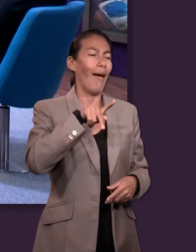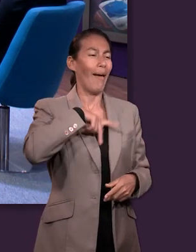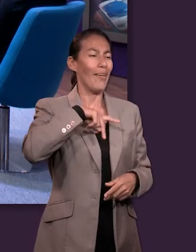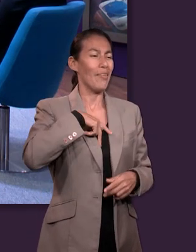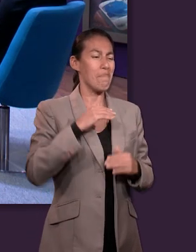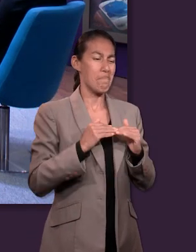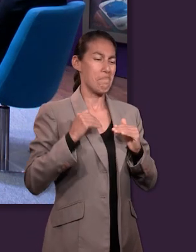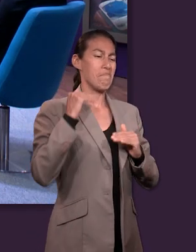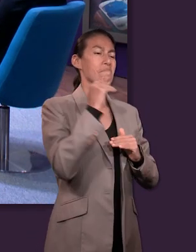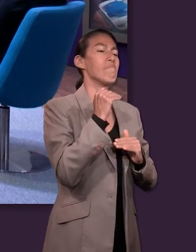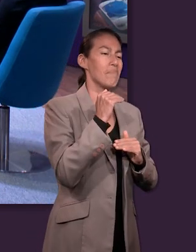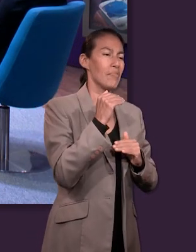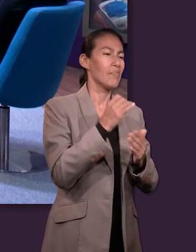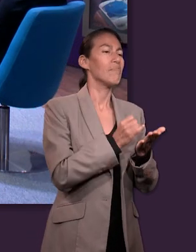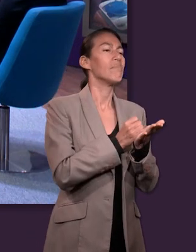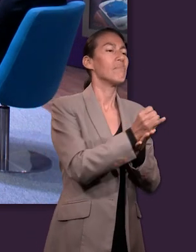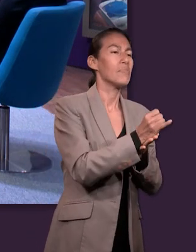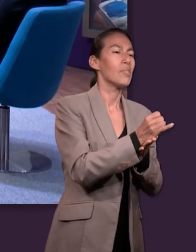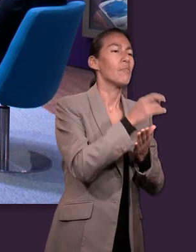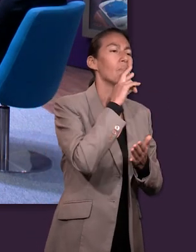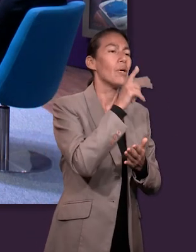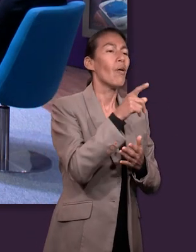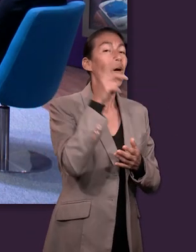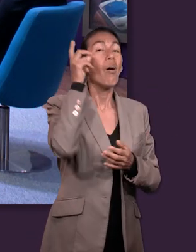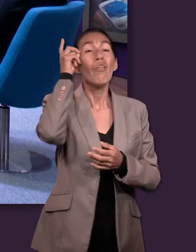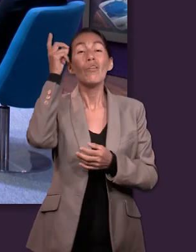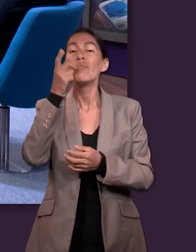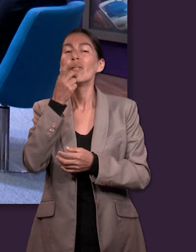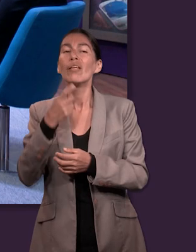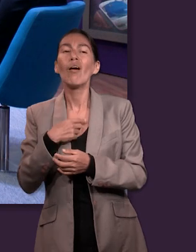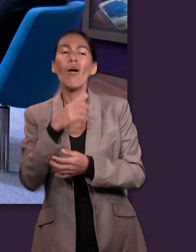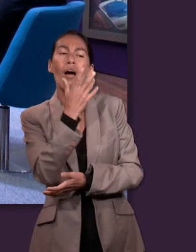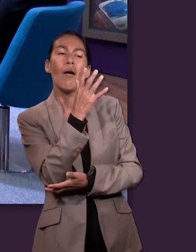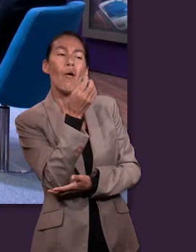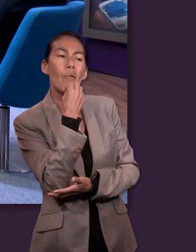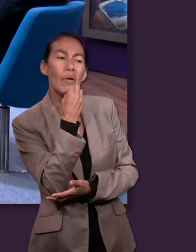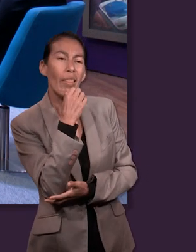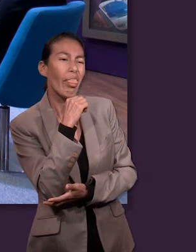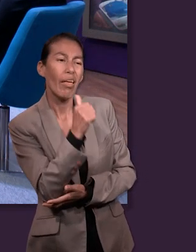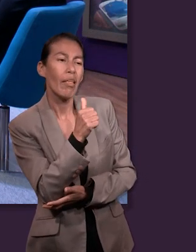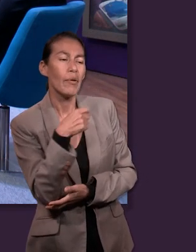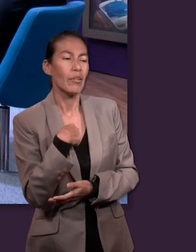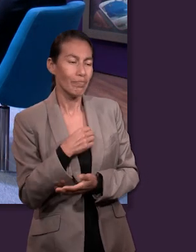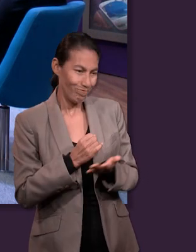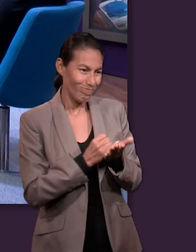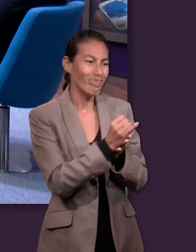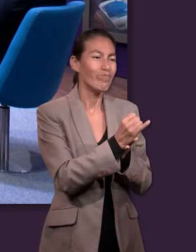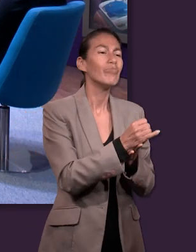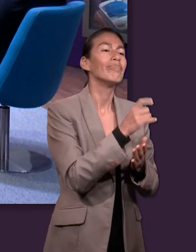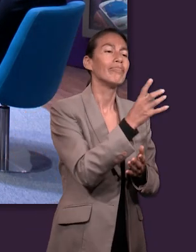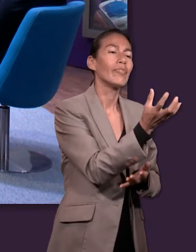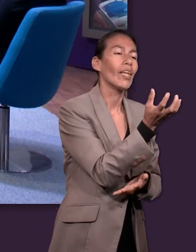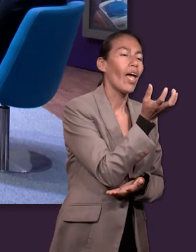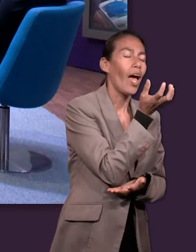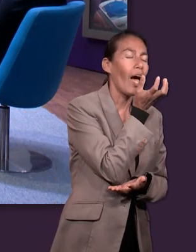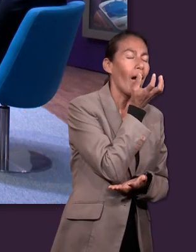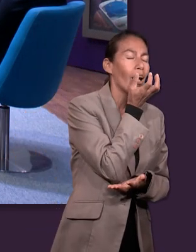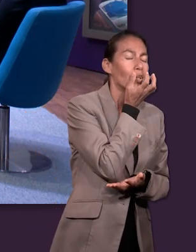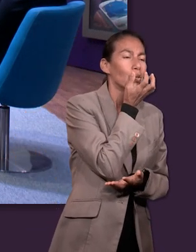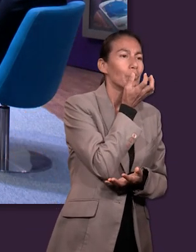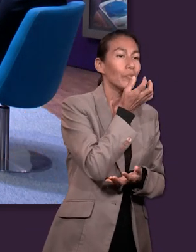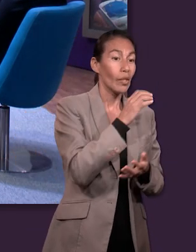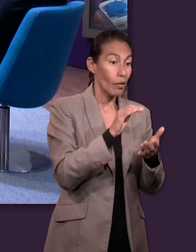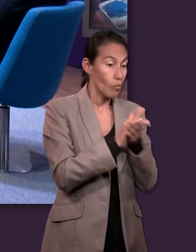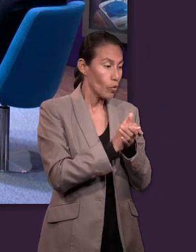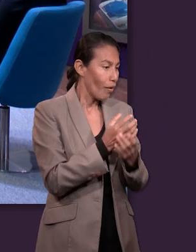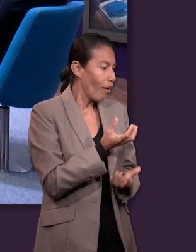lección, para poder decidir lo que era mejor y lo que era más conveniente en ese momento. Igual sabemos que se le entregó a su esposo